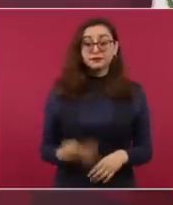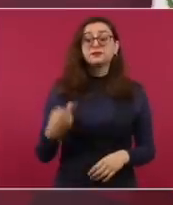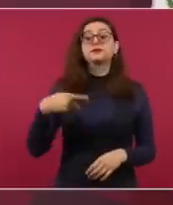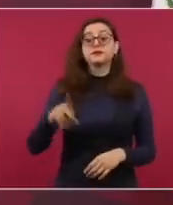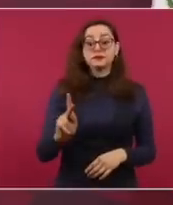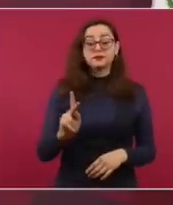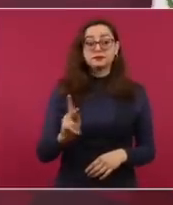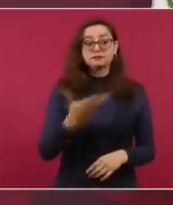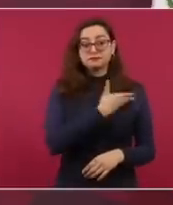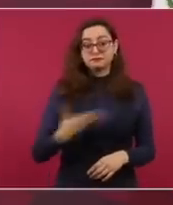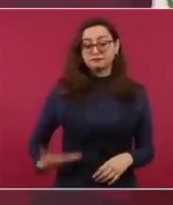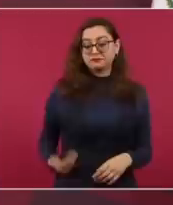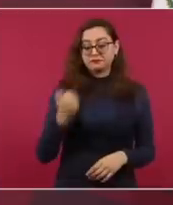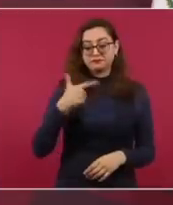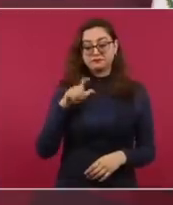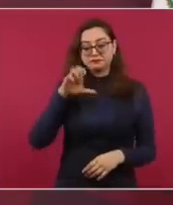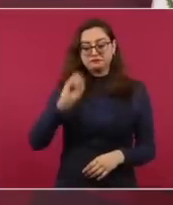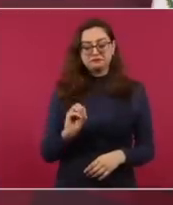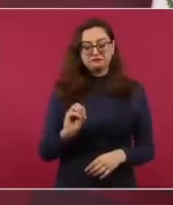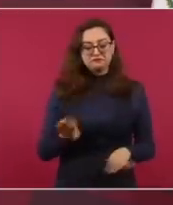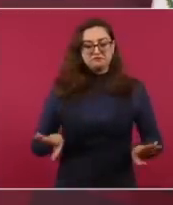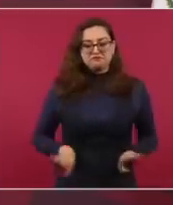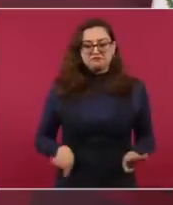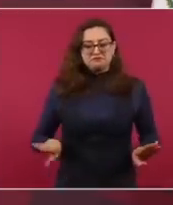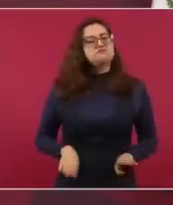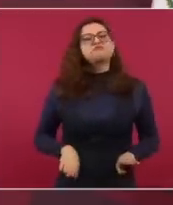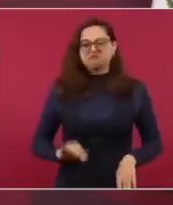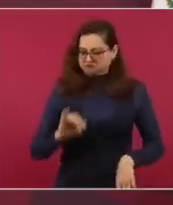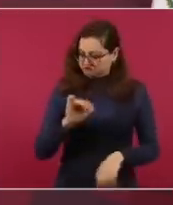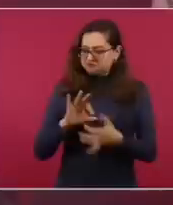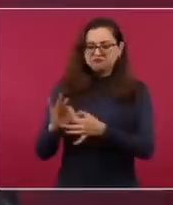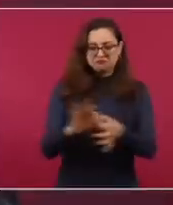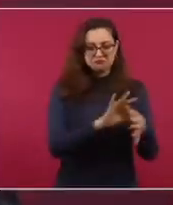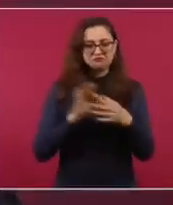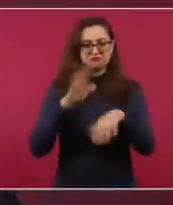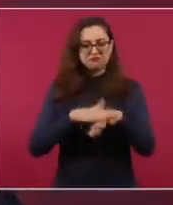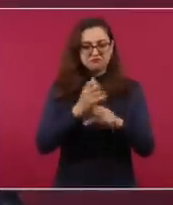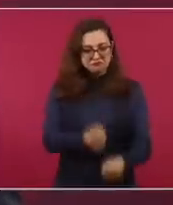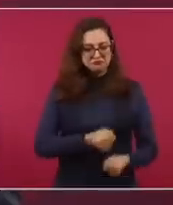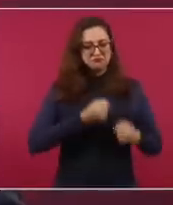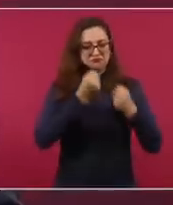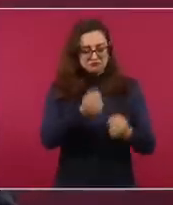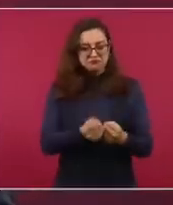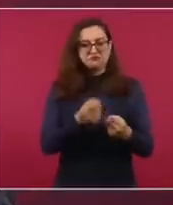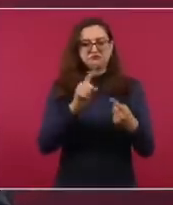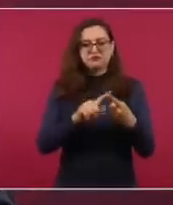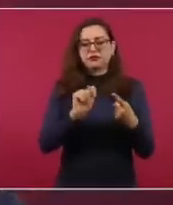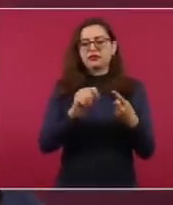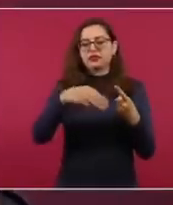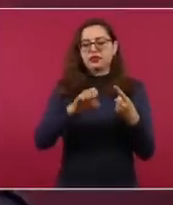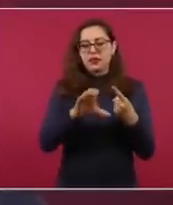gobierno, de que el camino es fortalecer la región de Norteamérica, no sólo con el tratado, sino con el